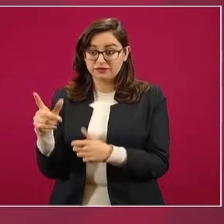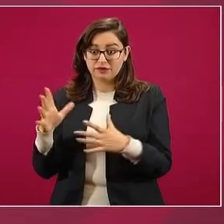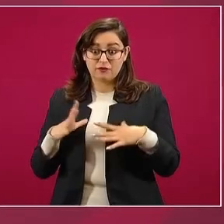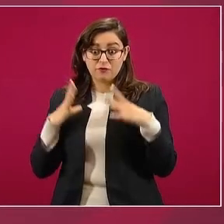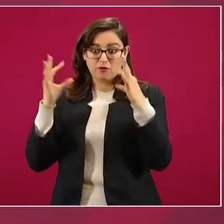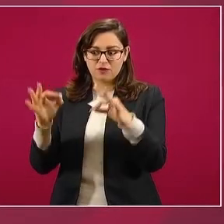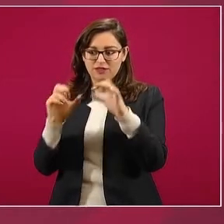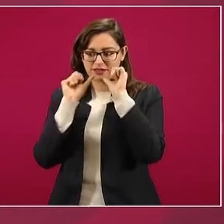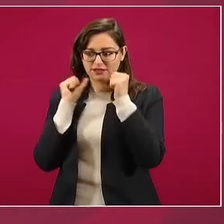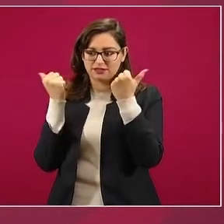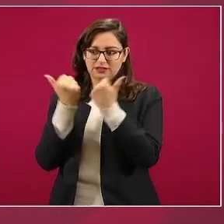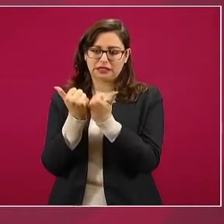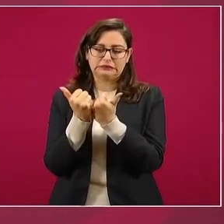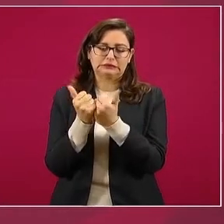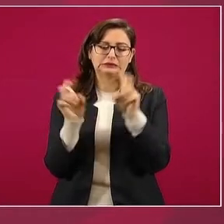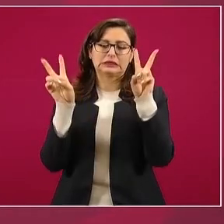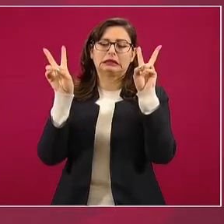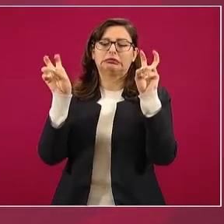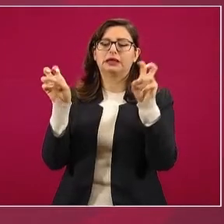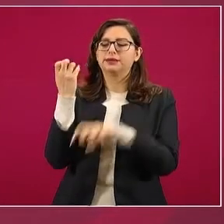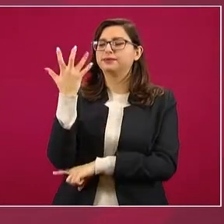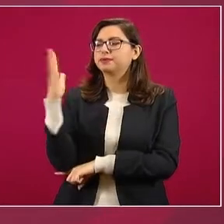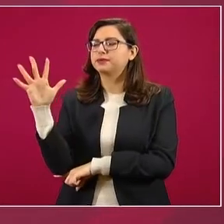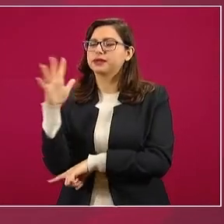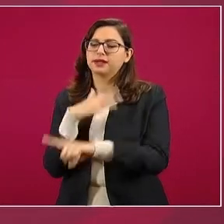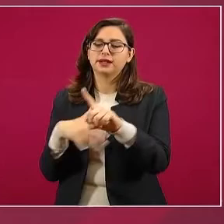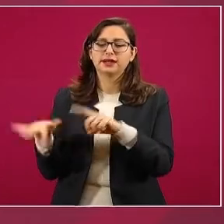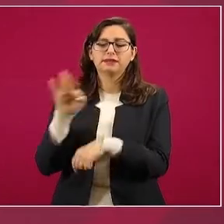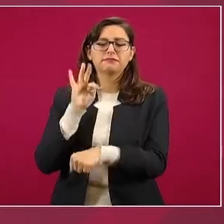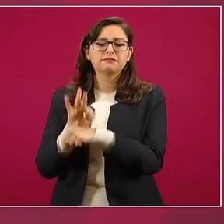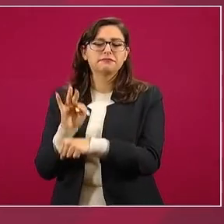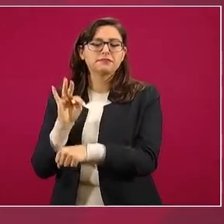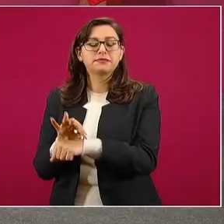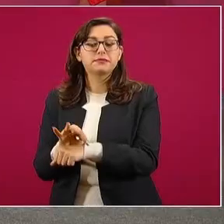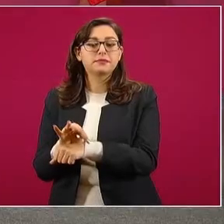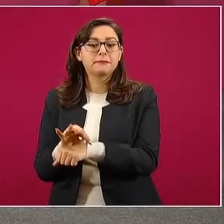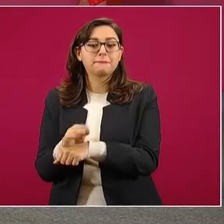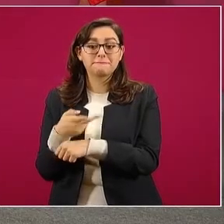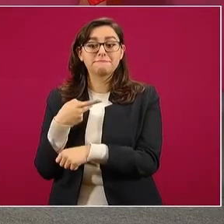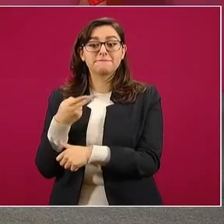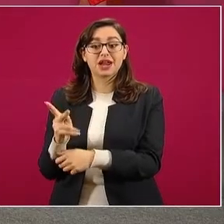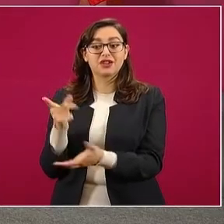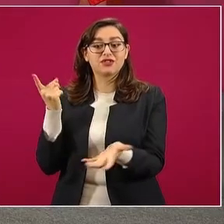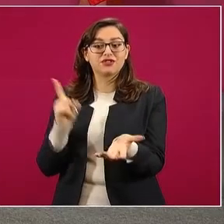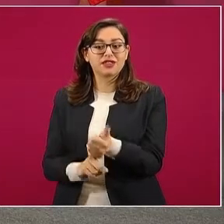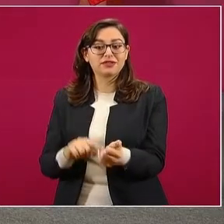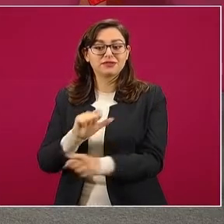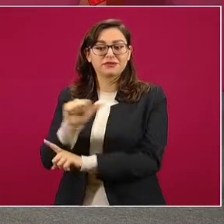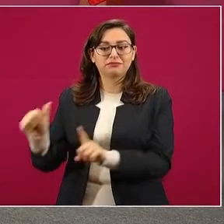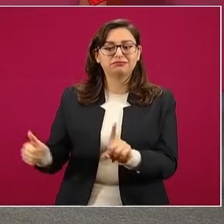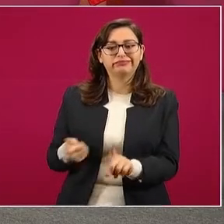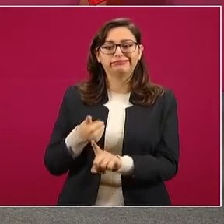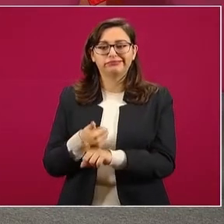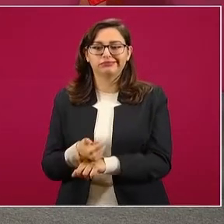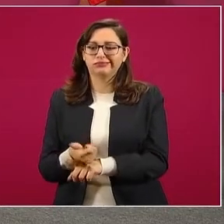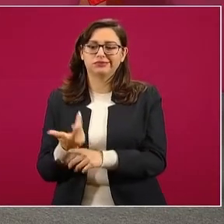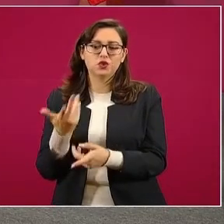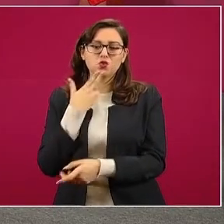cuyos dirigentes sacaban provecho.